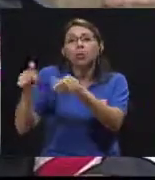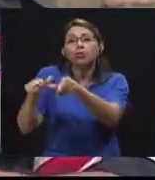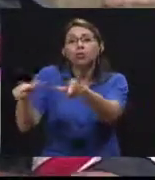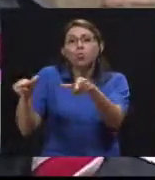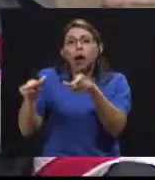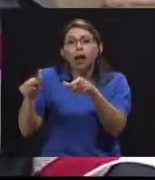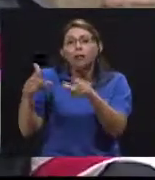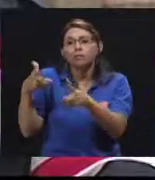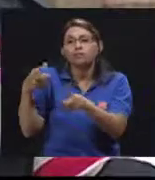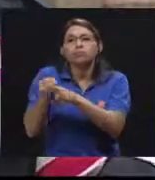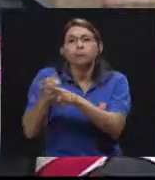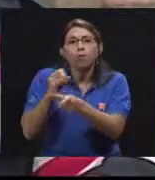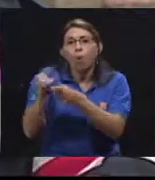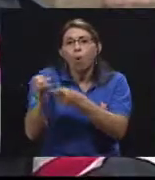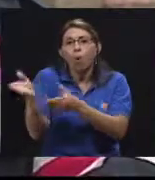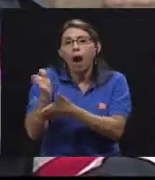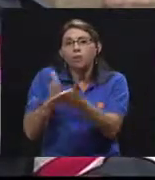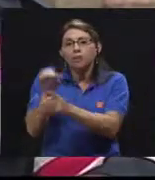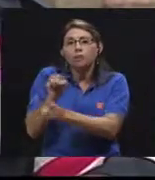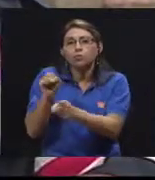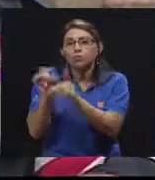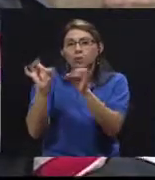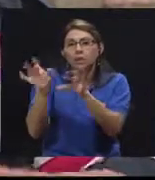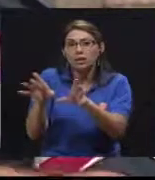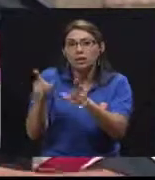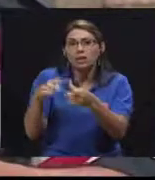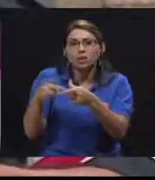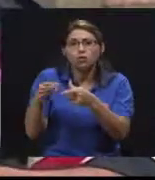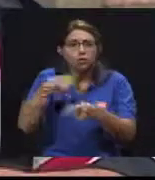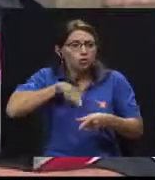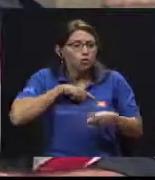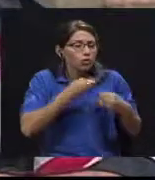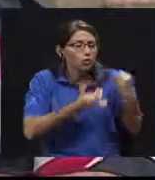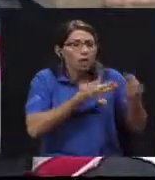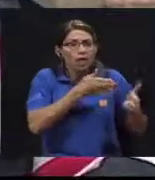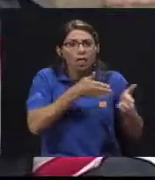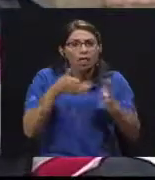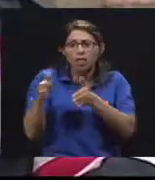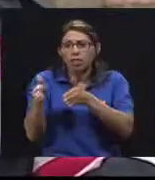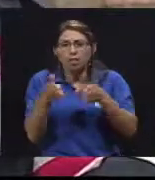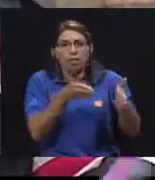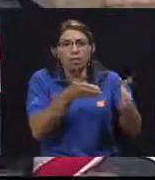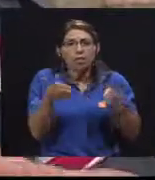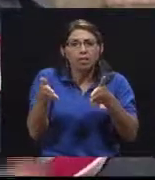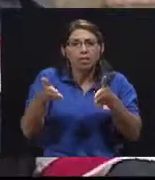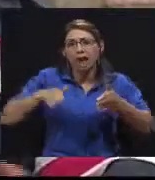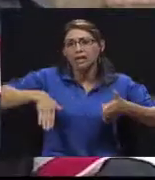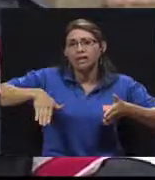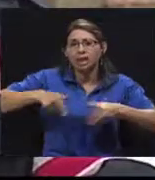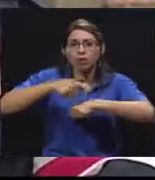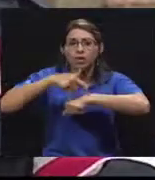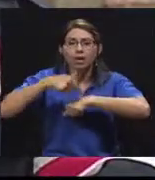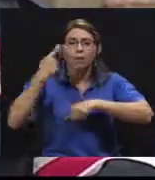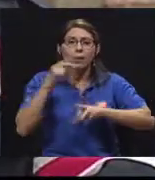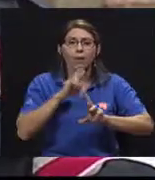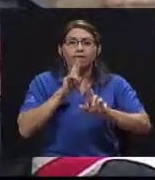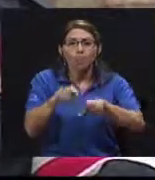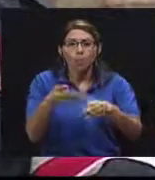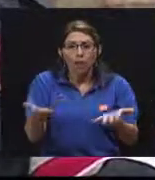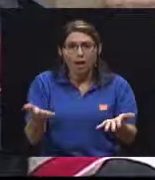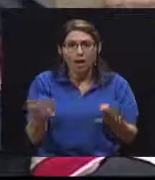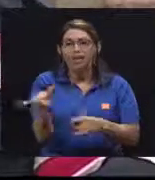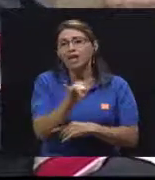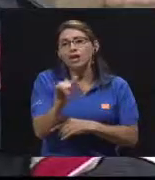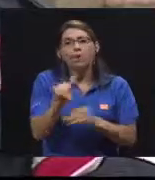con un paciente prensado por el colapso tal vez de una pared, bueno, hubiésemos atrasado el tiempo de respuesta porque tenemos que mover recursos de otras zonas,